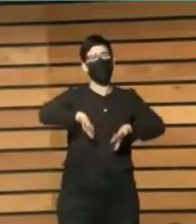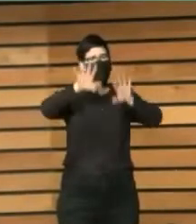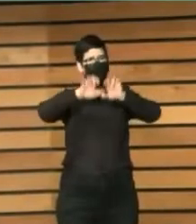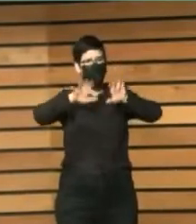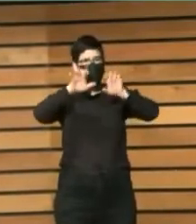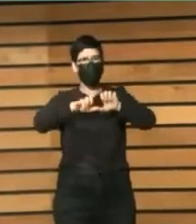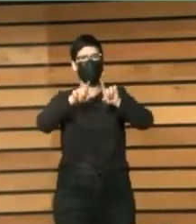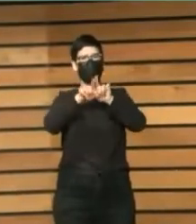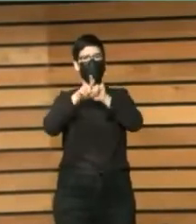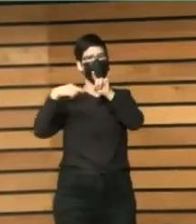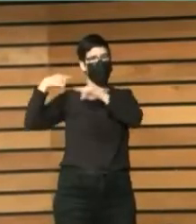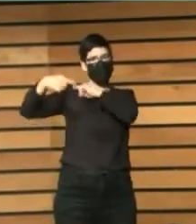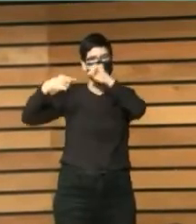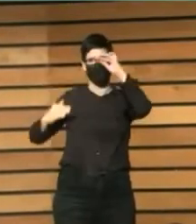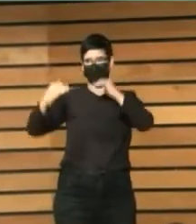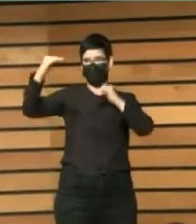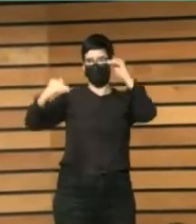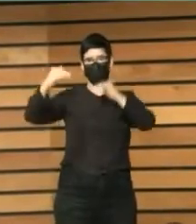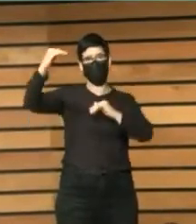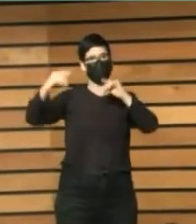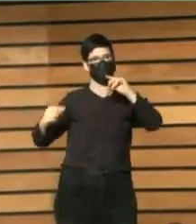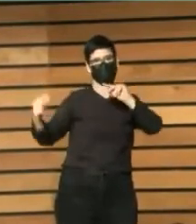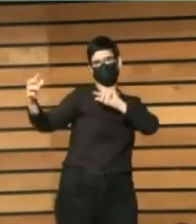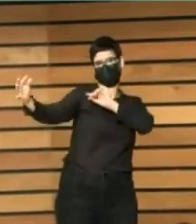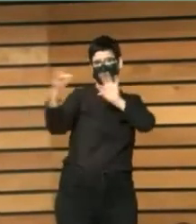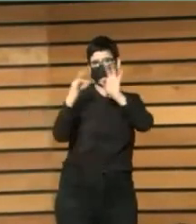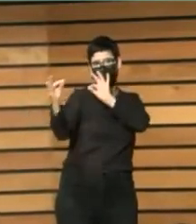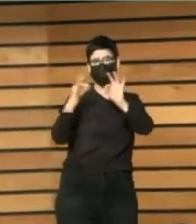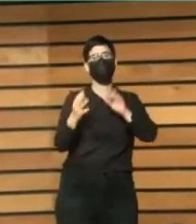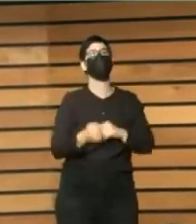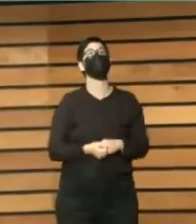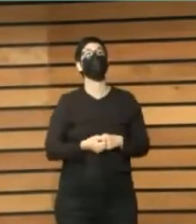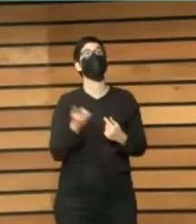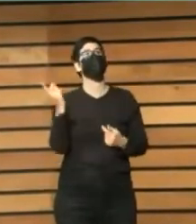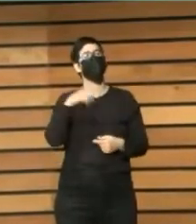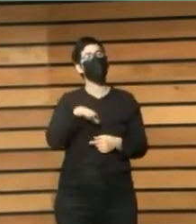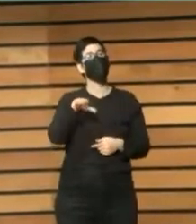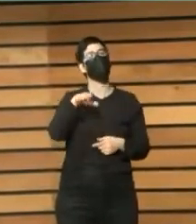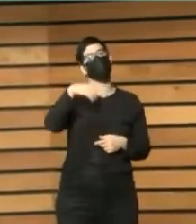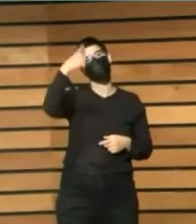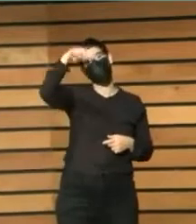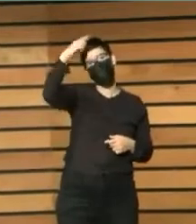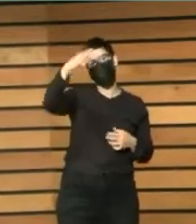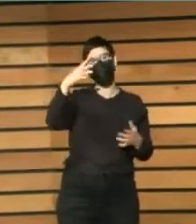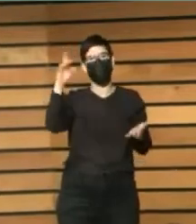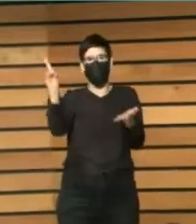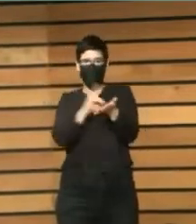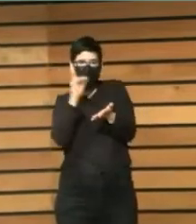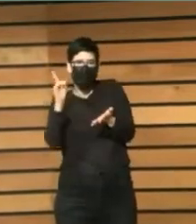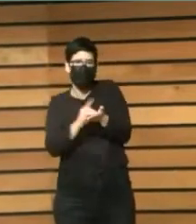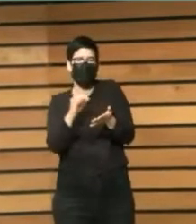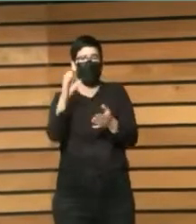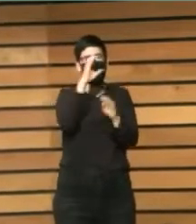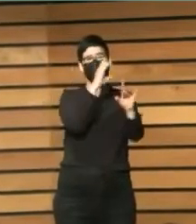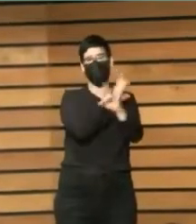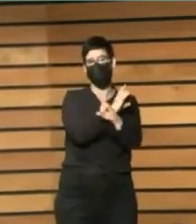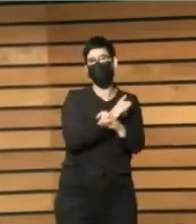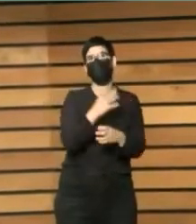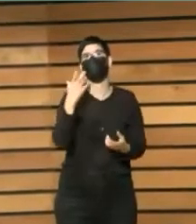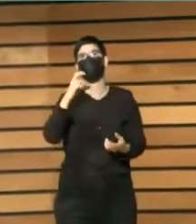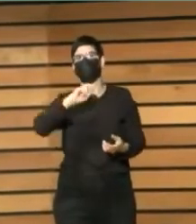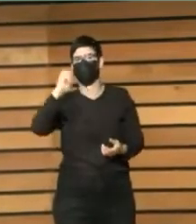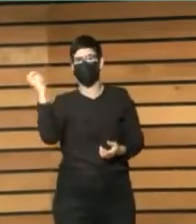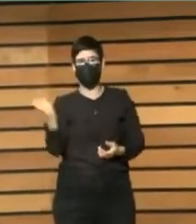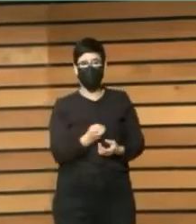intergeneracional y donde las culturas digitales, el cómic, el cine, las artes en vivo, la creación en